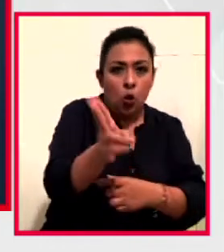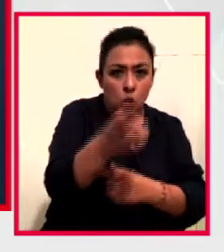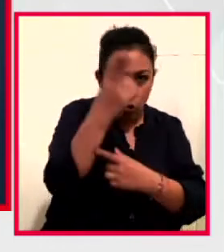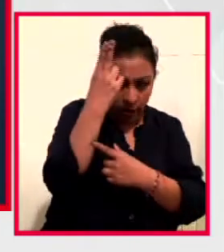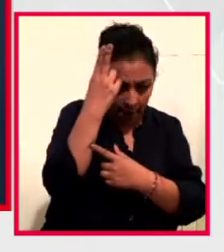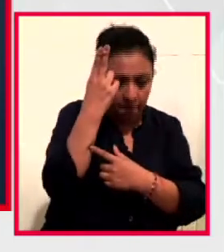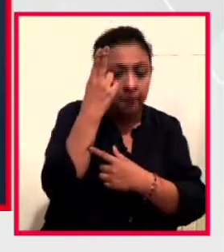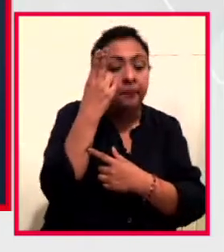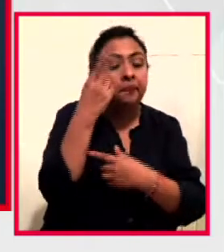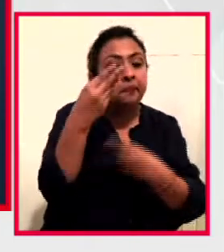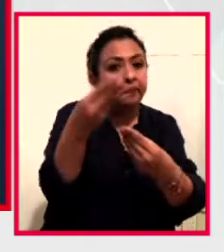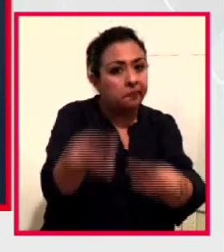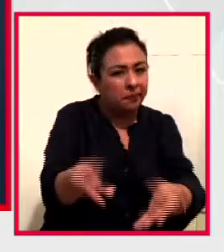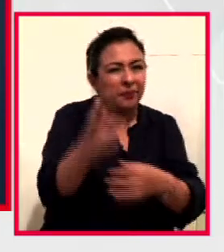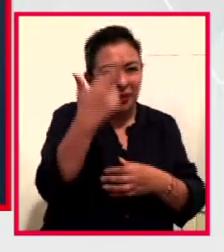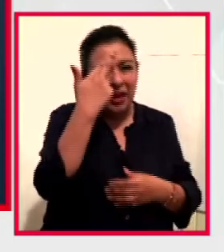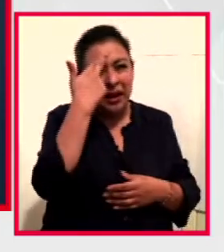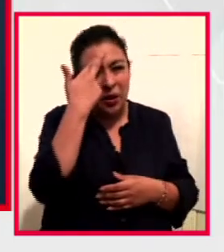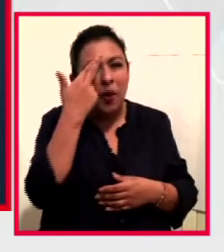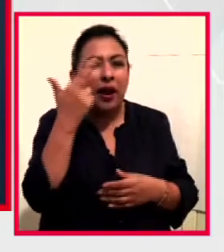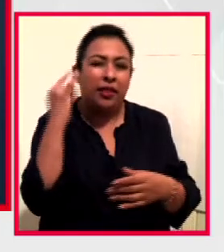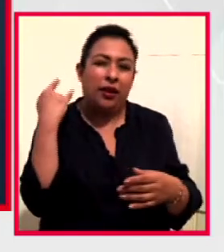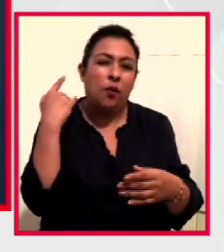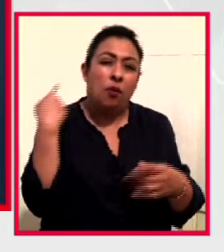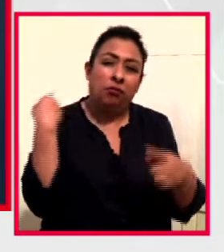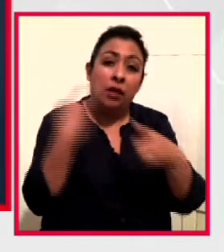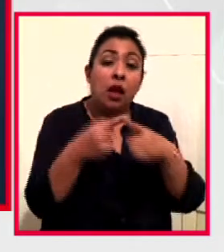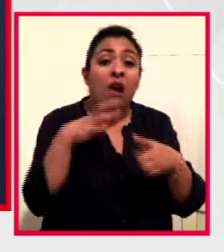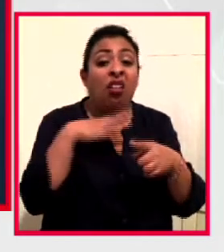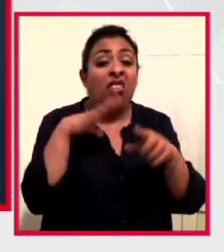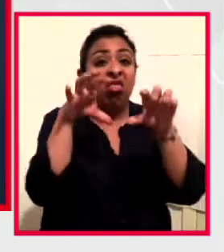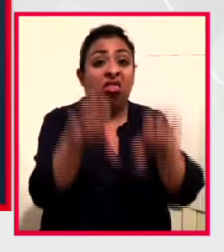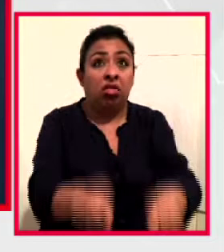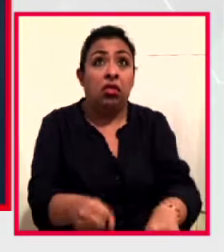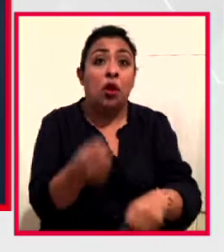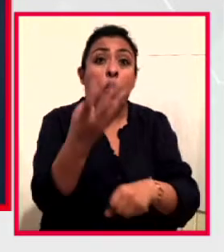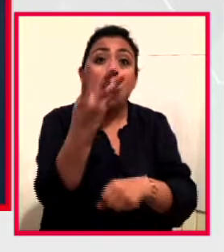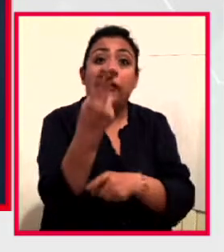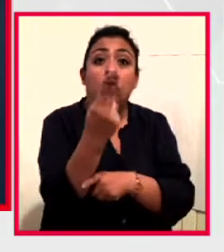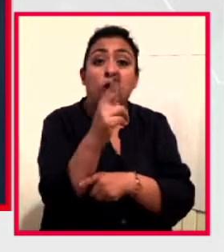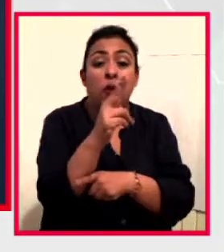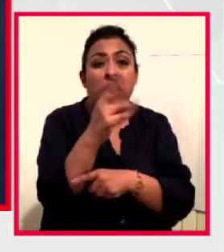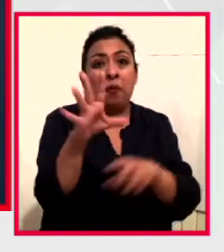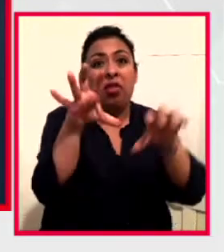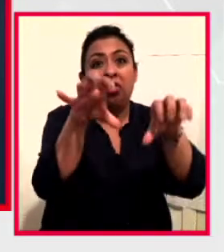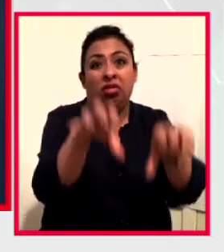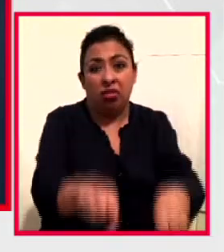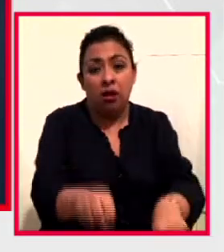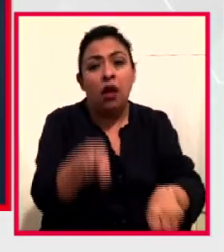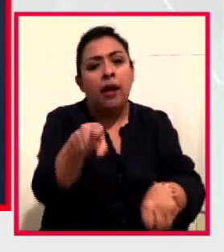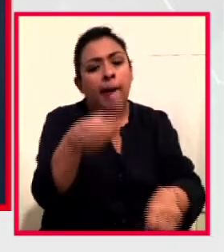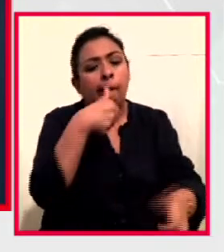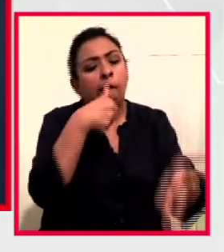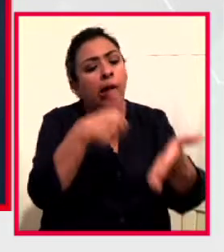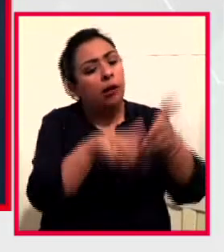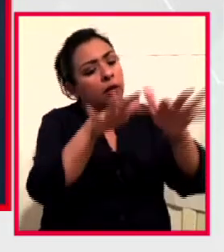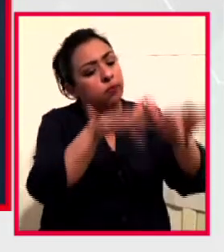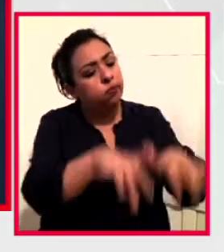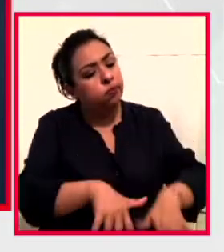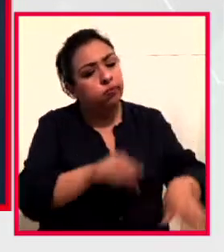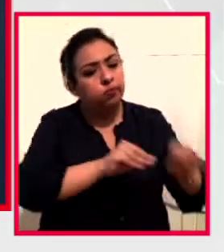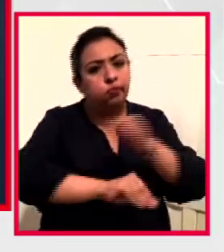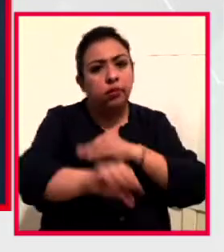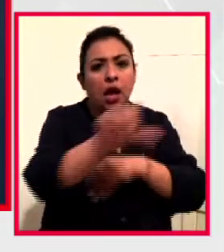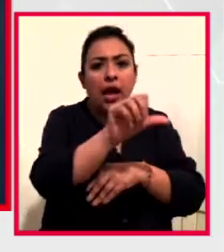Autónoma de México. Recordemos, haciendo un poco de historia, estaban tomadas desde el pasado 4 de noviembre. Ellas enviaron una carta digital a la rectoría